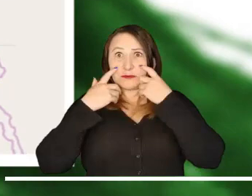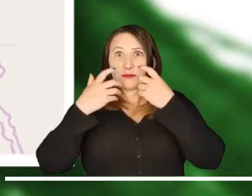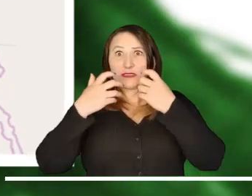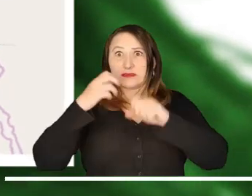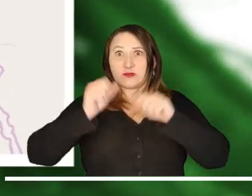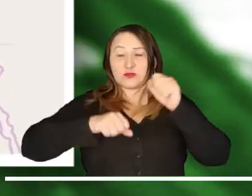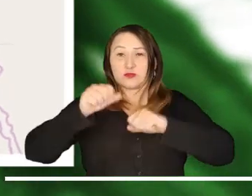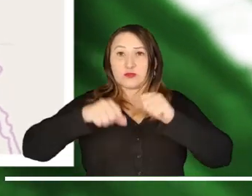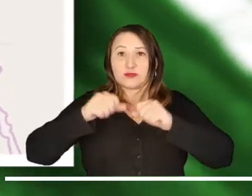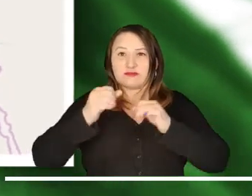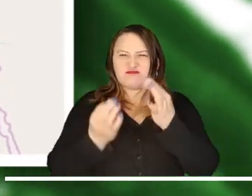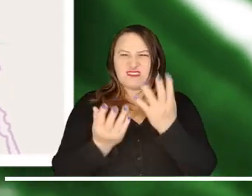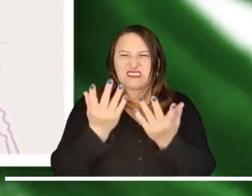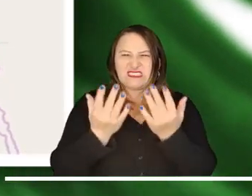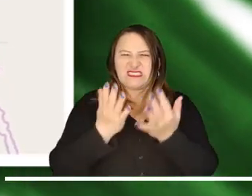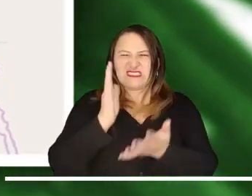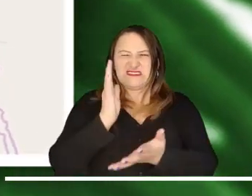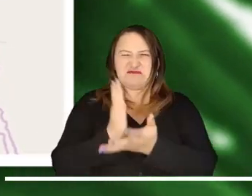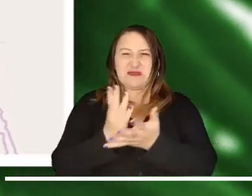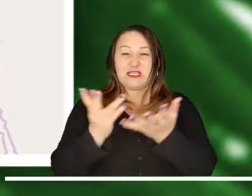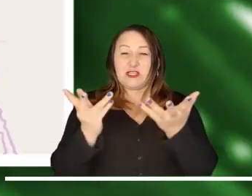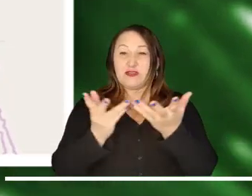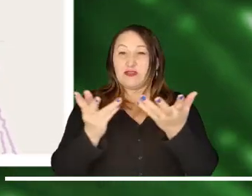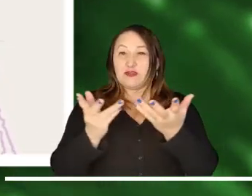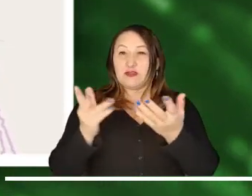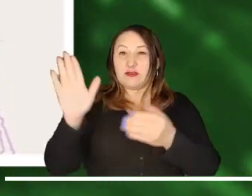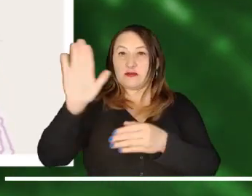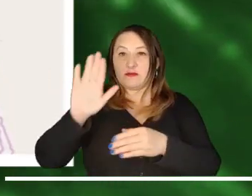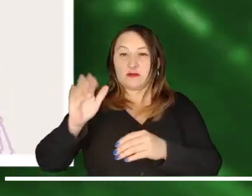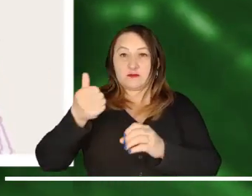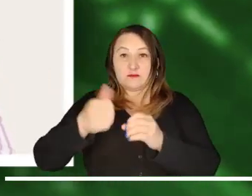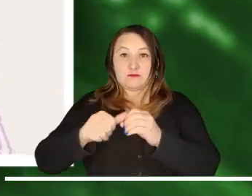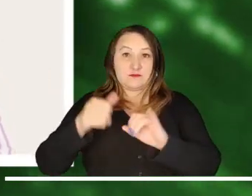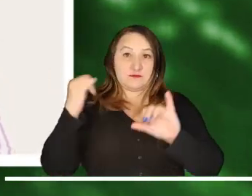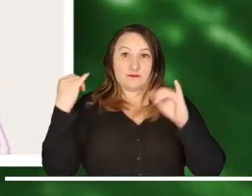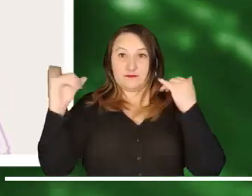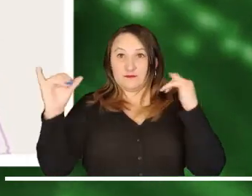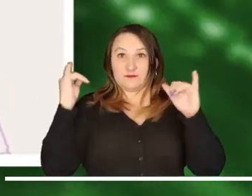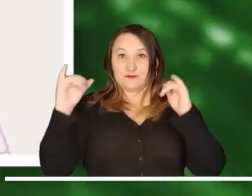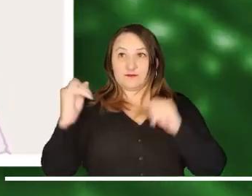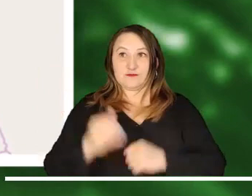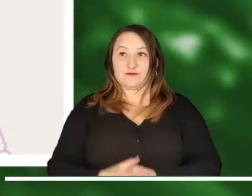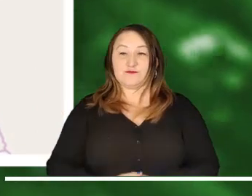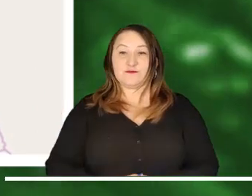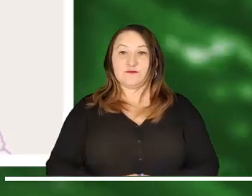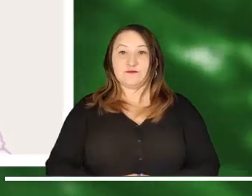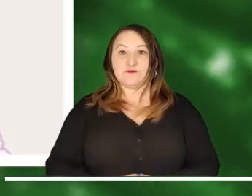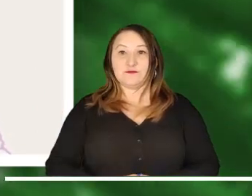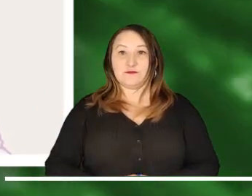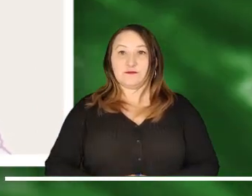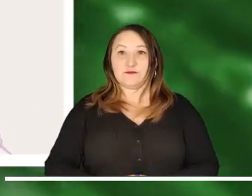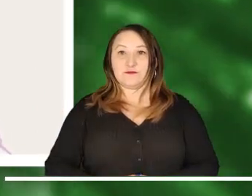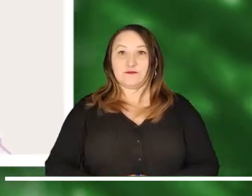Máxima alerta por probabilidad de incendios en los departamentos de Arauca y Casanare.